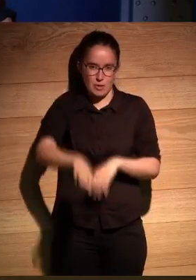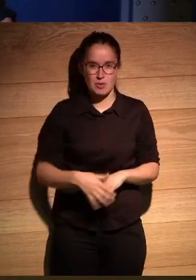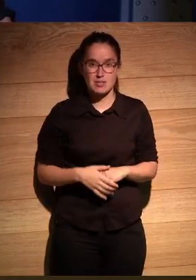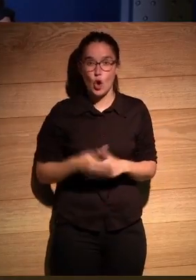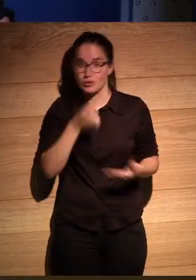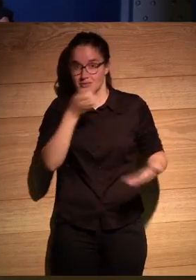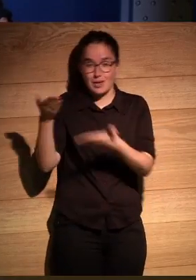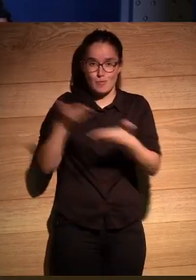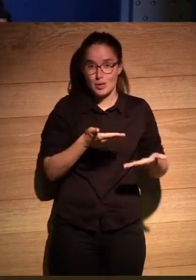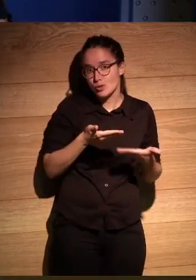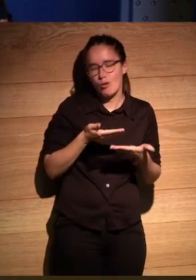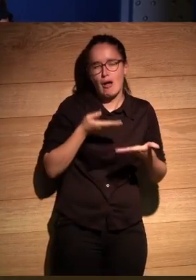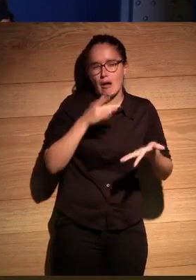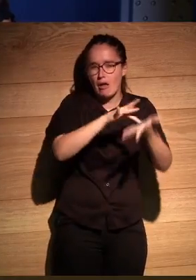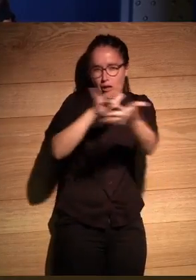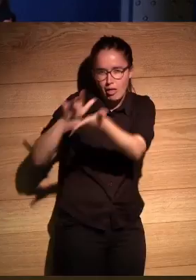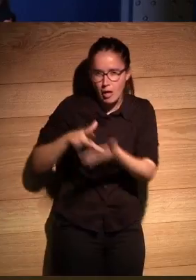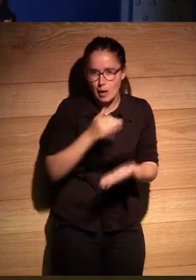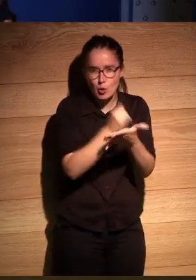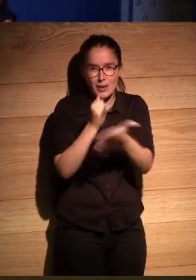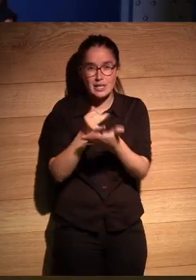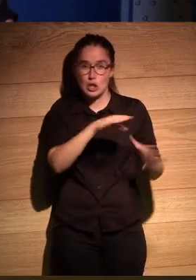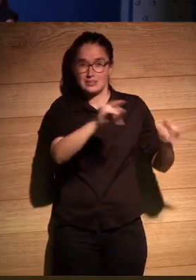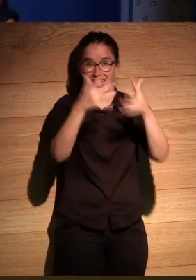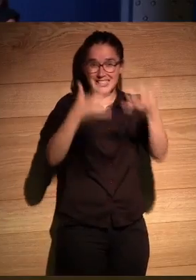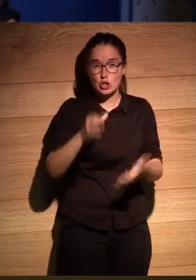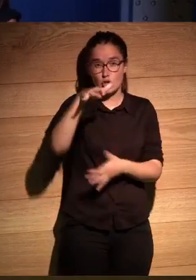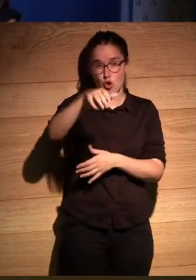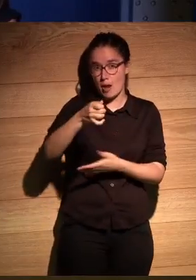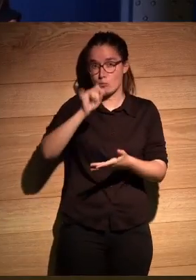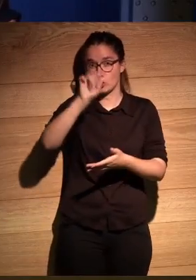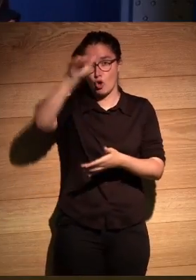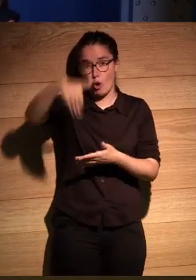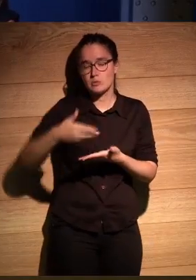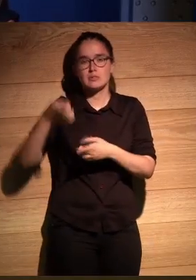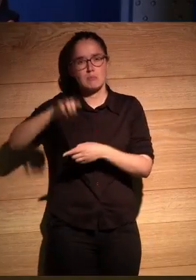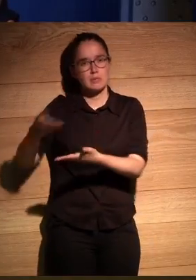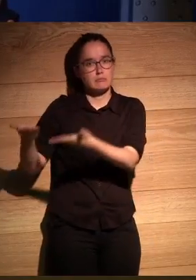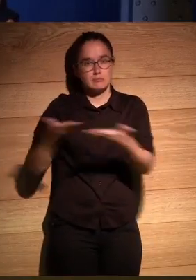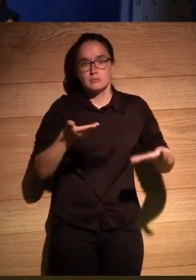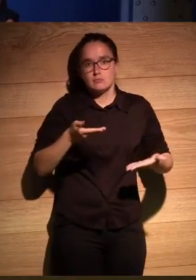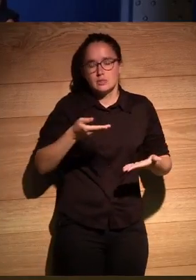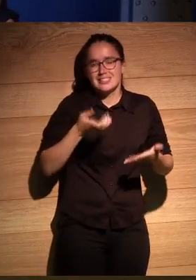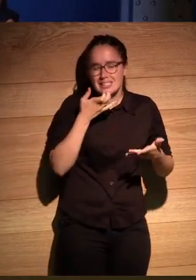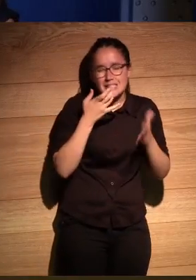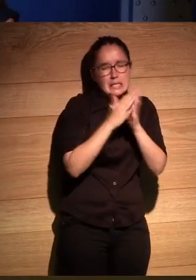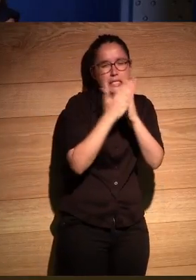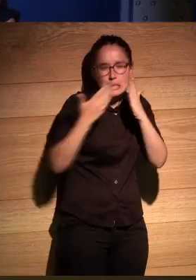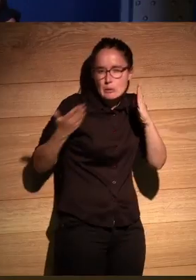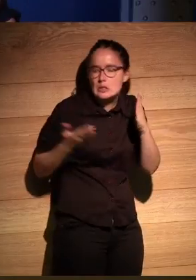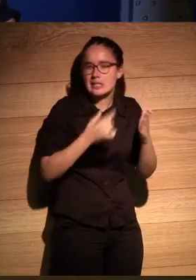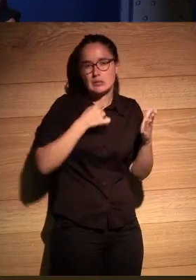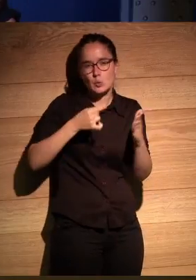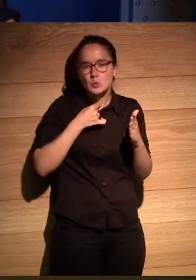os invito a que lo naveguéis losdesiertosdesonora.com también os invito por supuesto si sois bibliófelos y